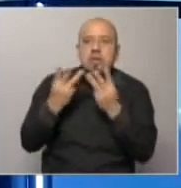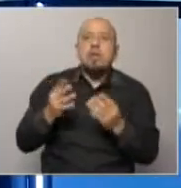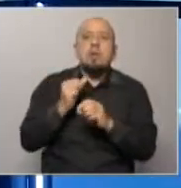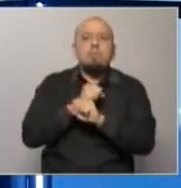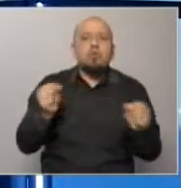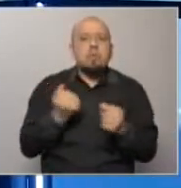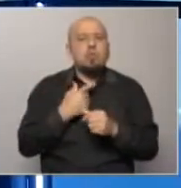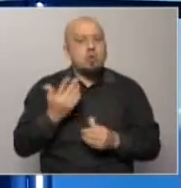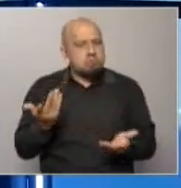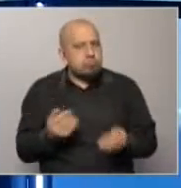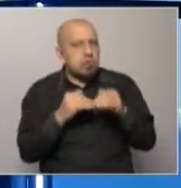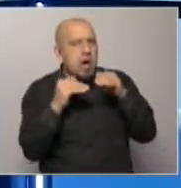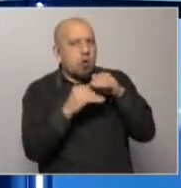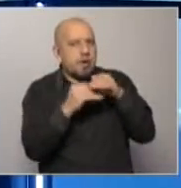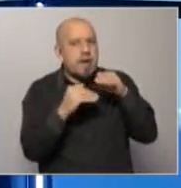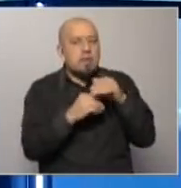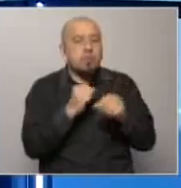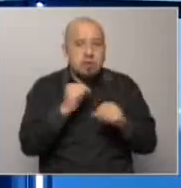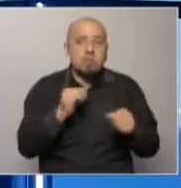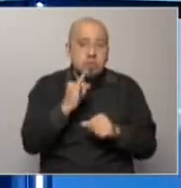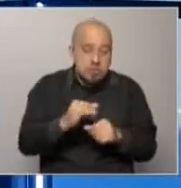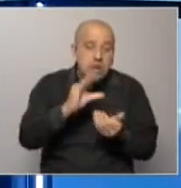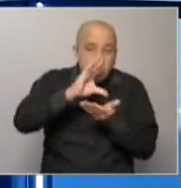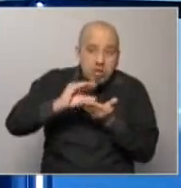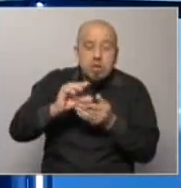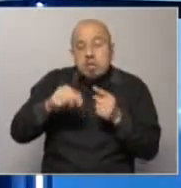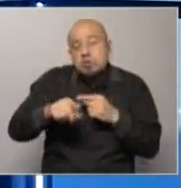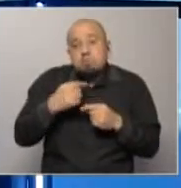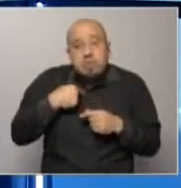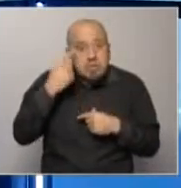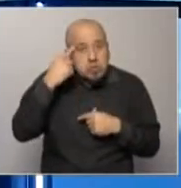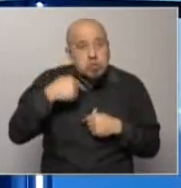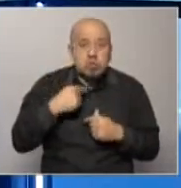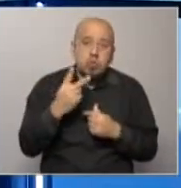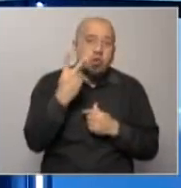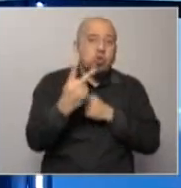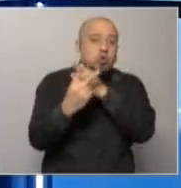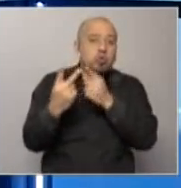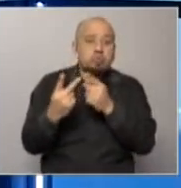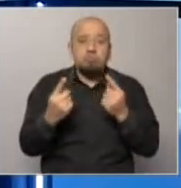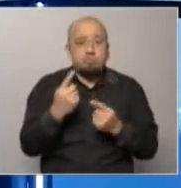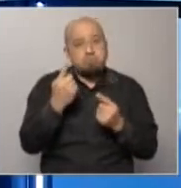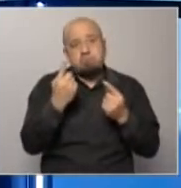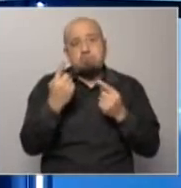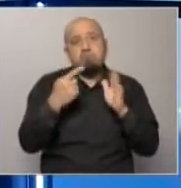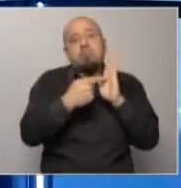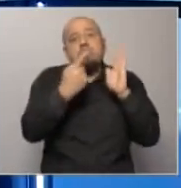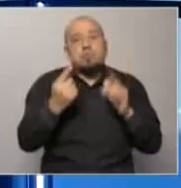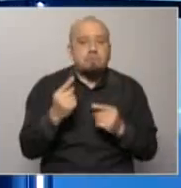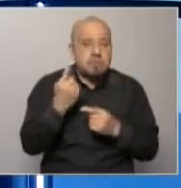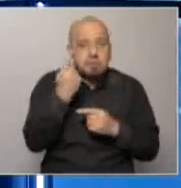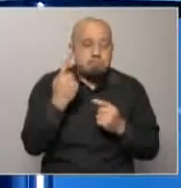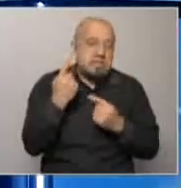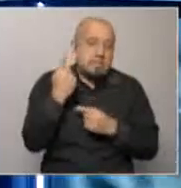ahorrar, en qué podemos ser más austeros, en qué podemos bajar un poco el gasto. Creo que son las dos cosas centrales que podemos separar este presupuesto, después podemos comentar alguna